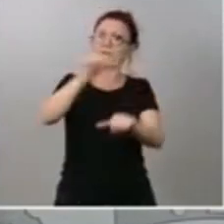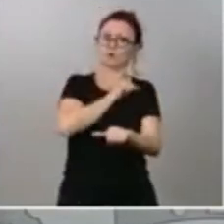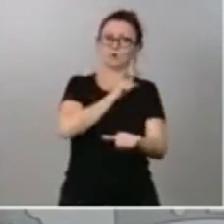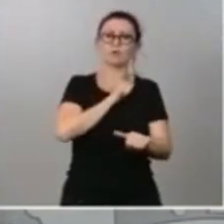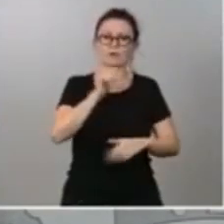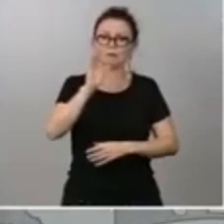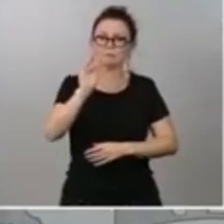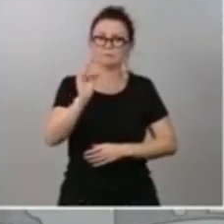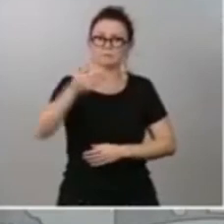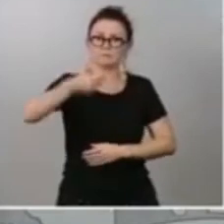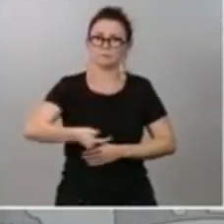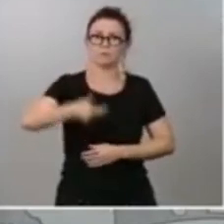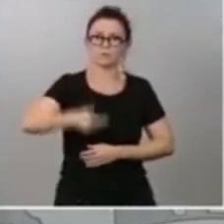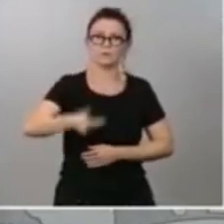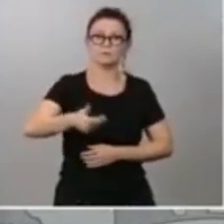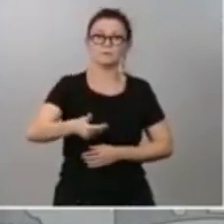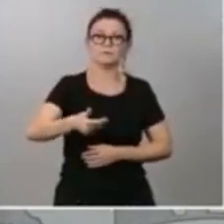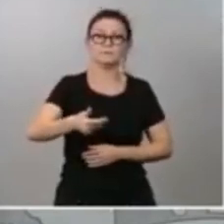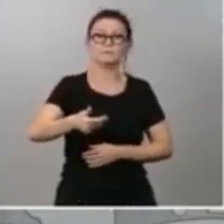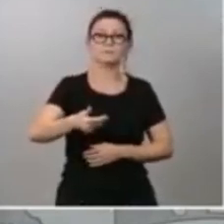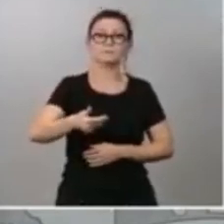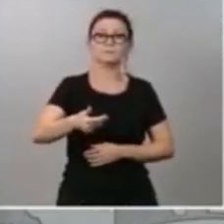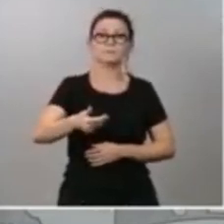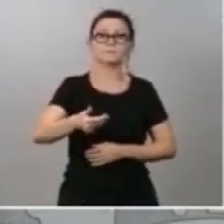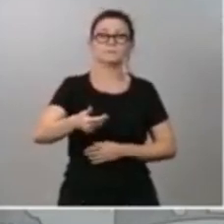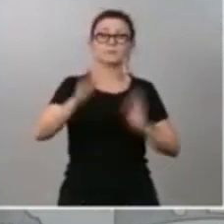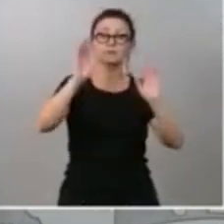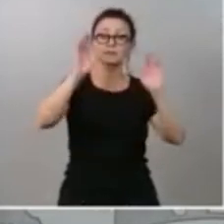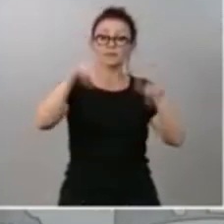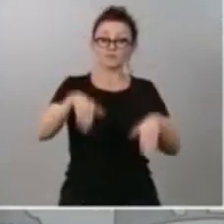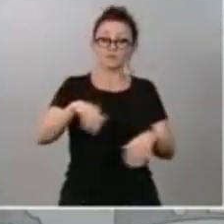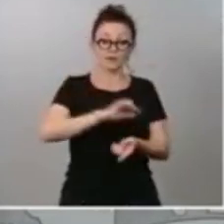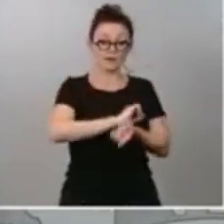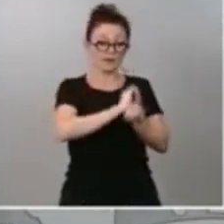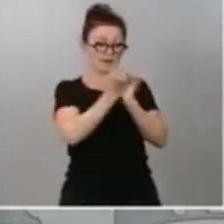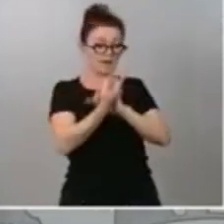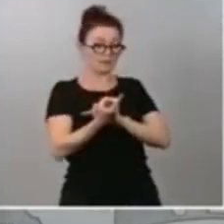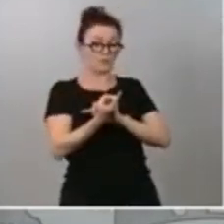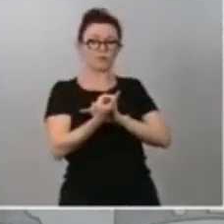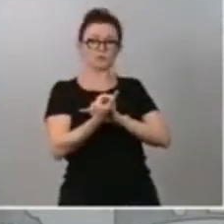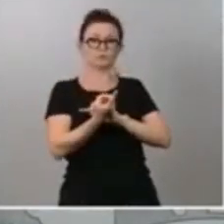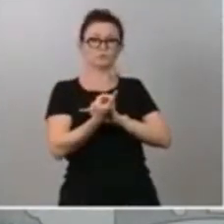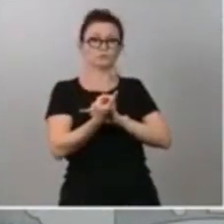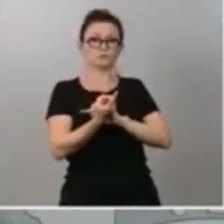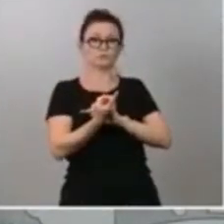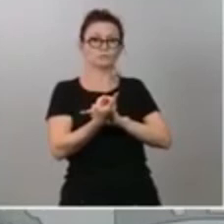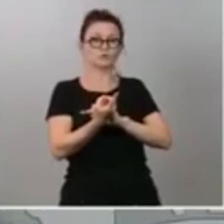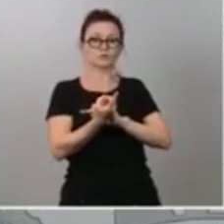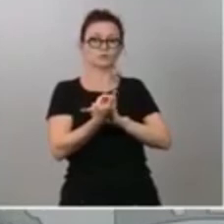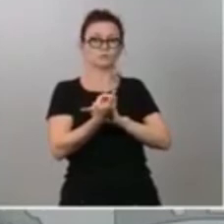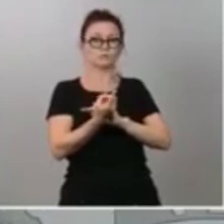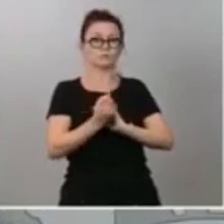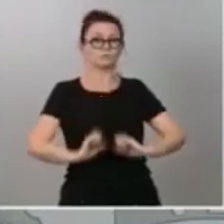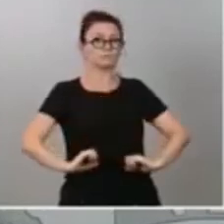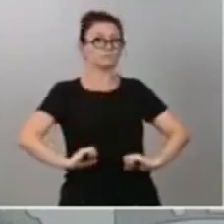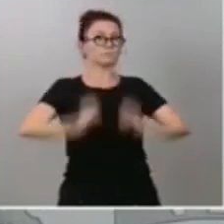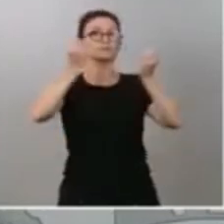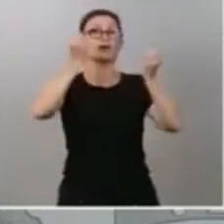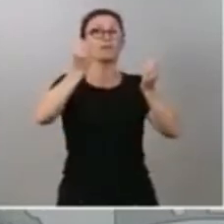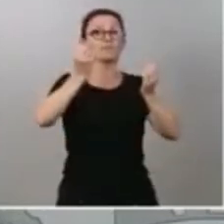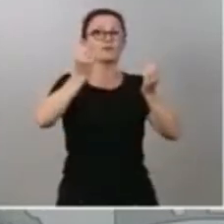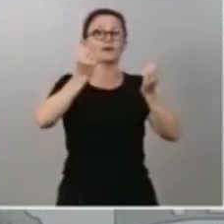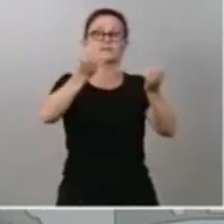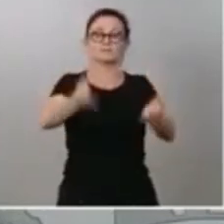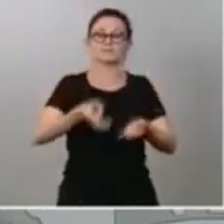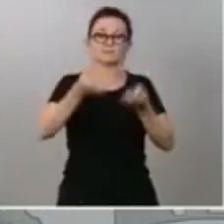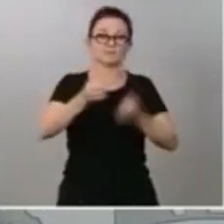y siempre hemos salido de ellos de la misma forma. Hemos salido de ellos avanzando hacia el progreso sin